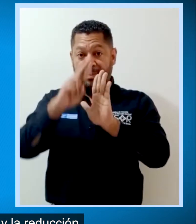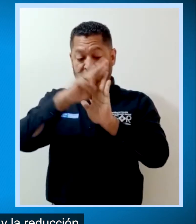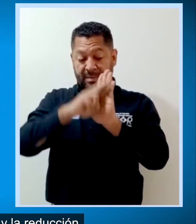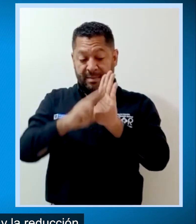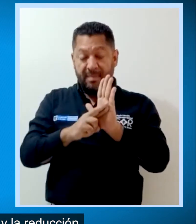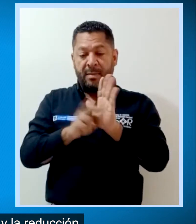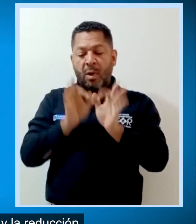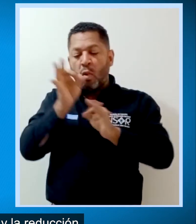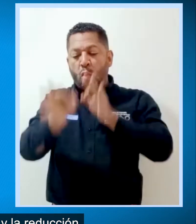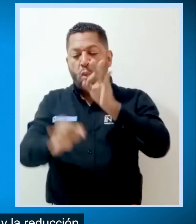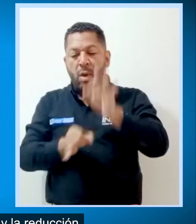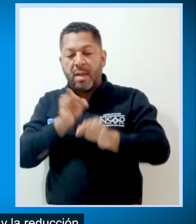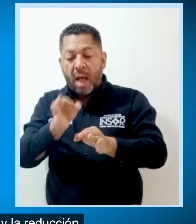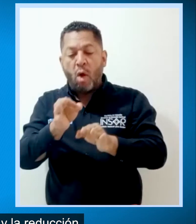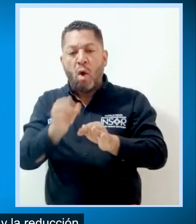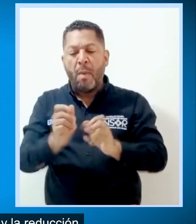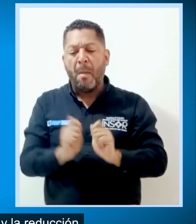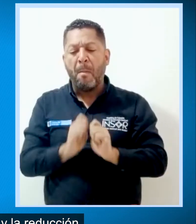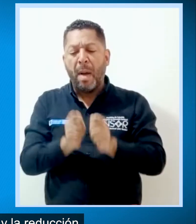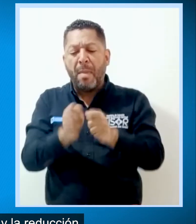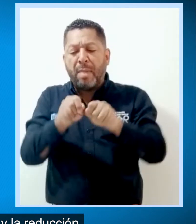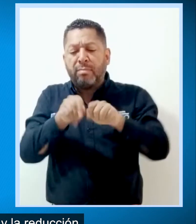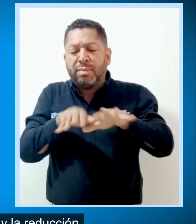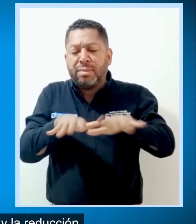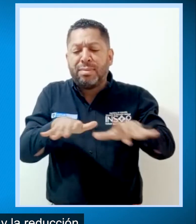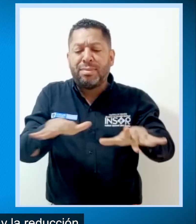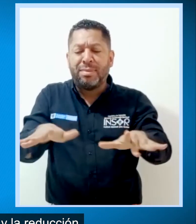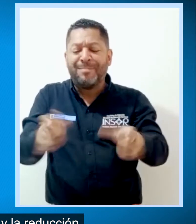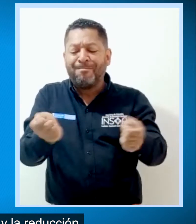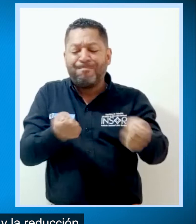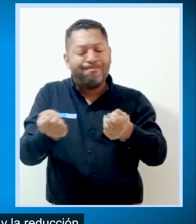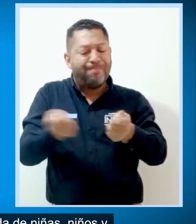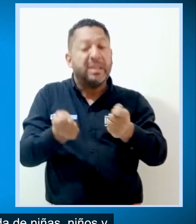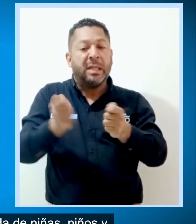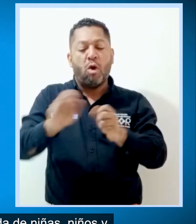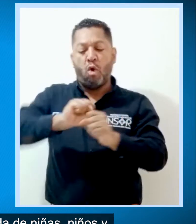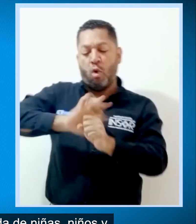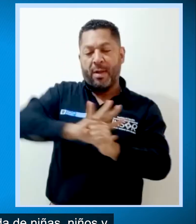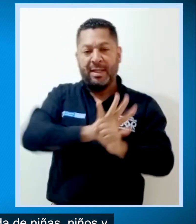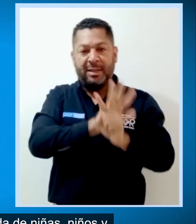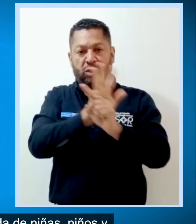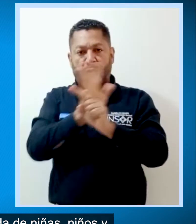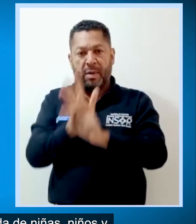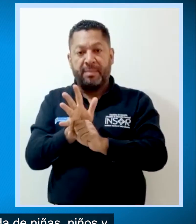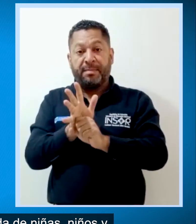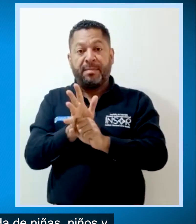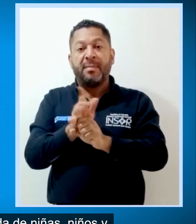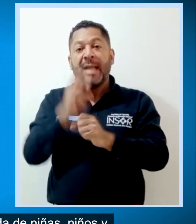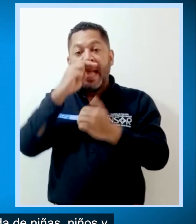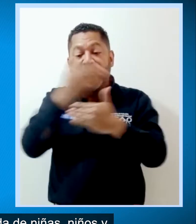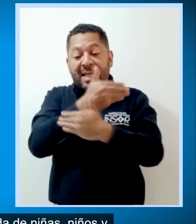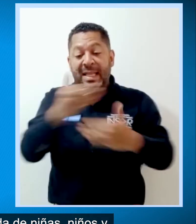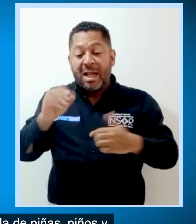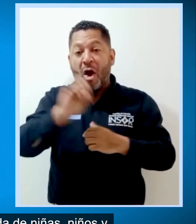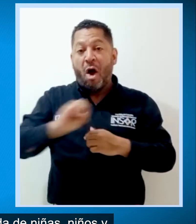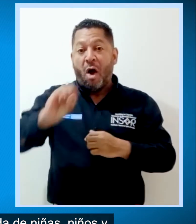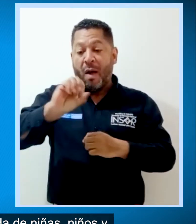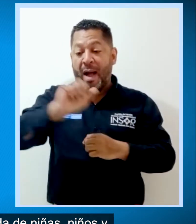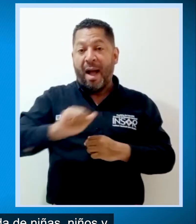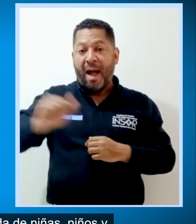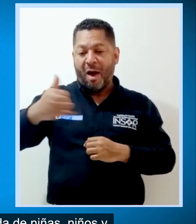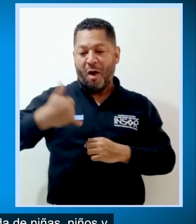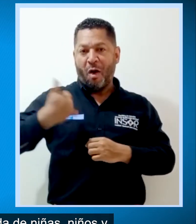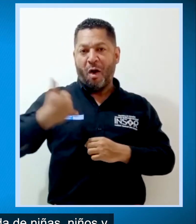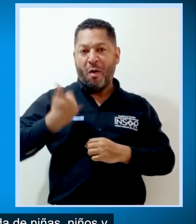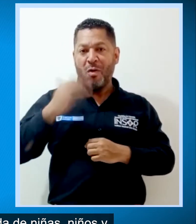Lineamiento para el cuidado y la reducción del riesgo de contagio de COVID-19 en el marco de la medida de salida de